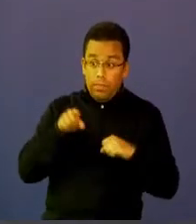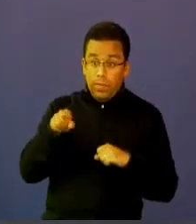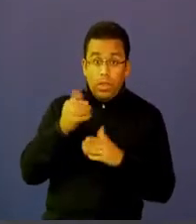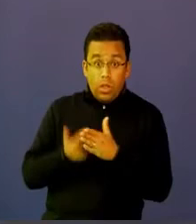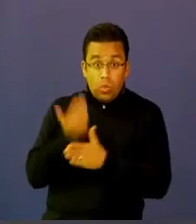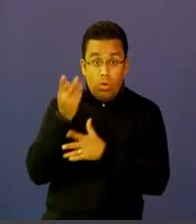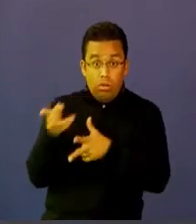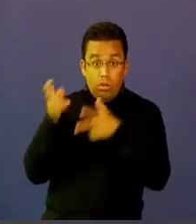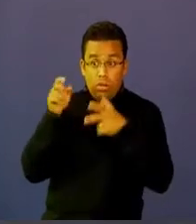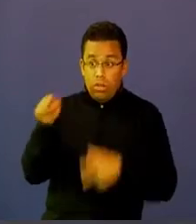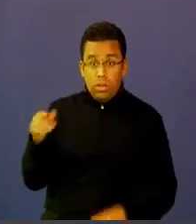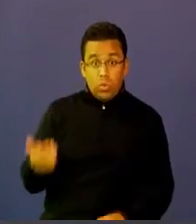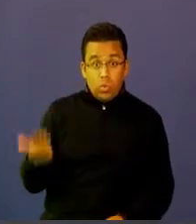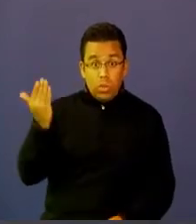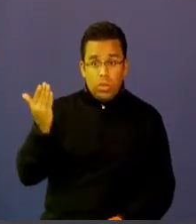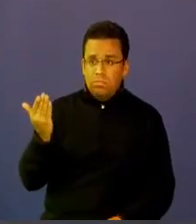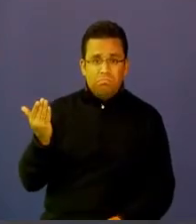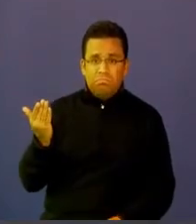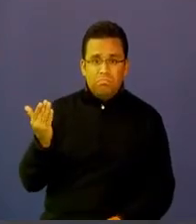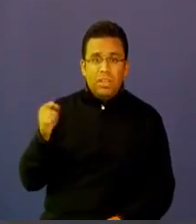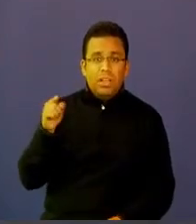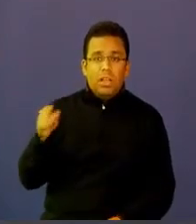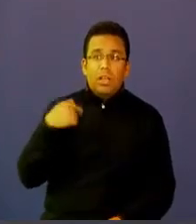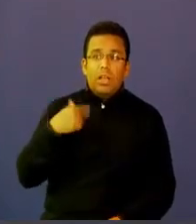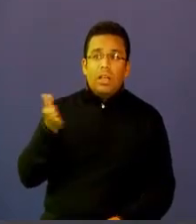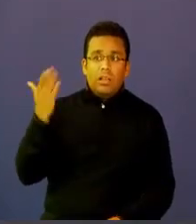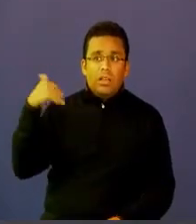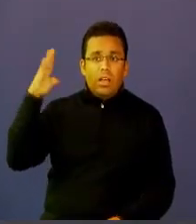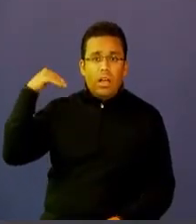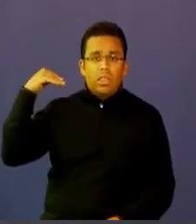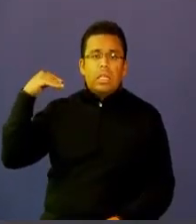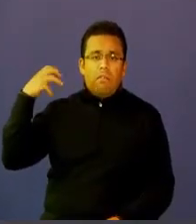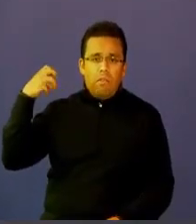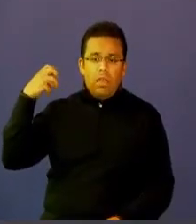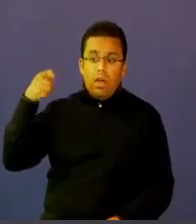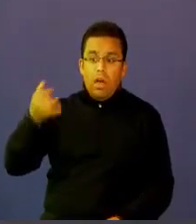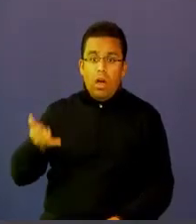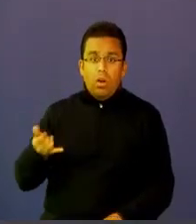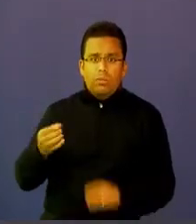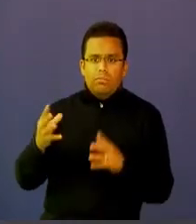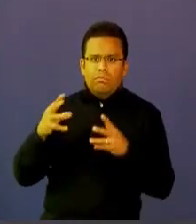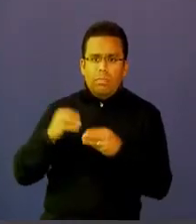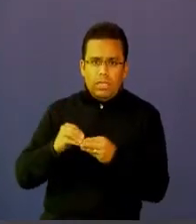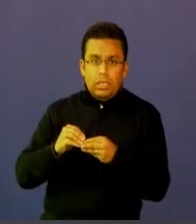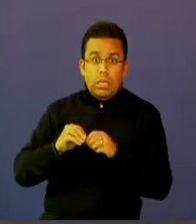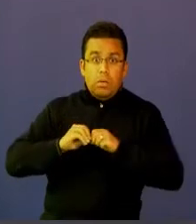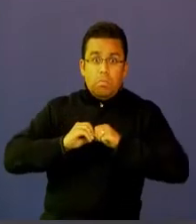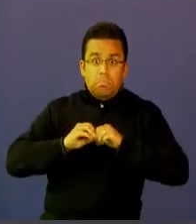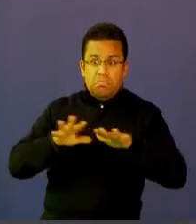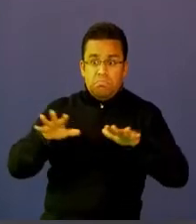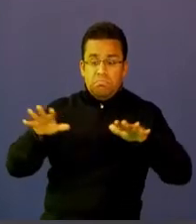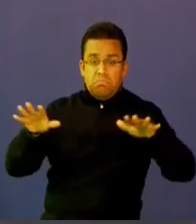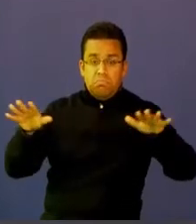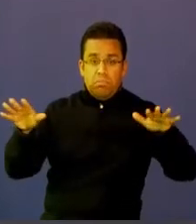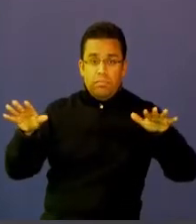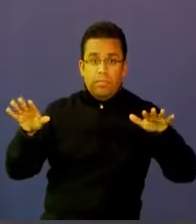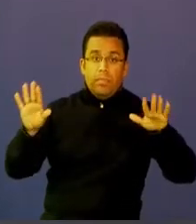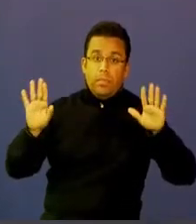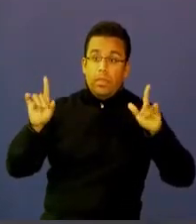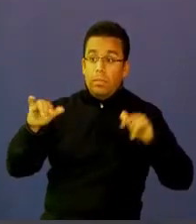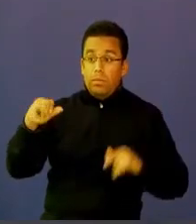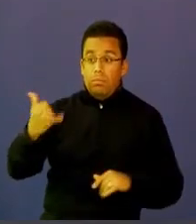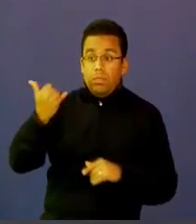nueva tecnología sino una tecnología totalmente implementada, totalmente masificada, gracias a la Internet ha logrado la